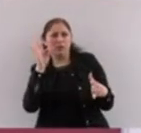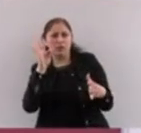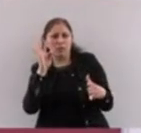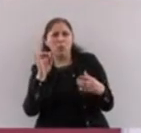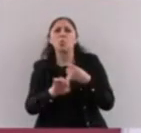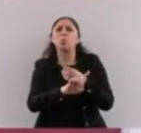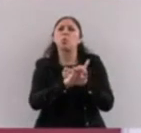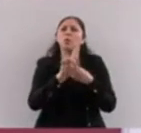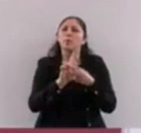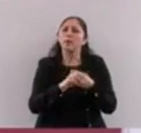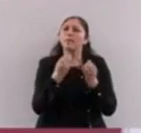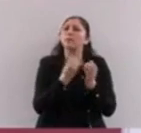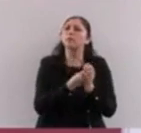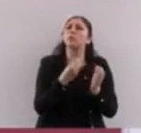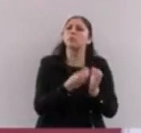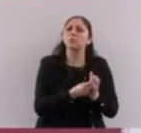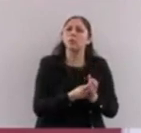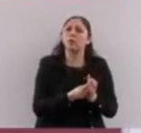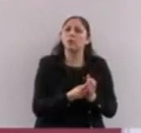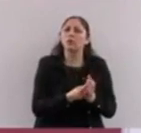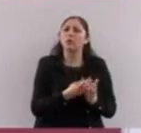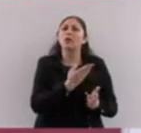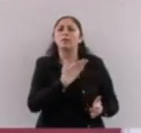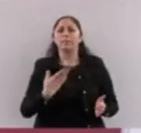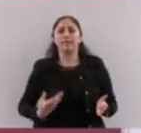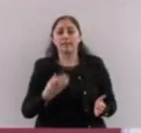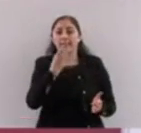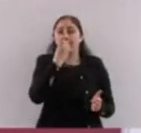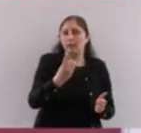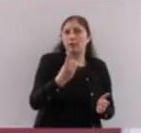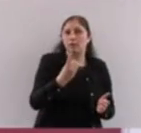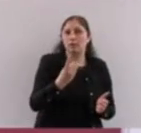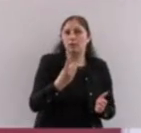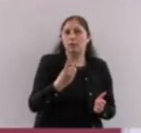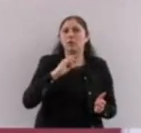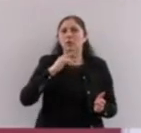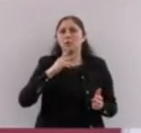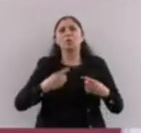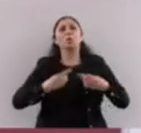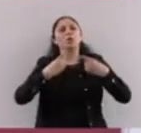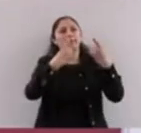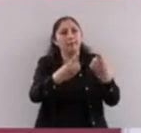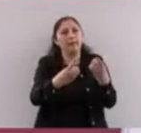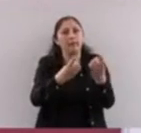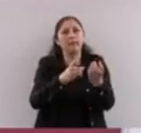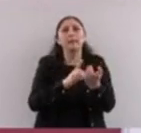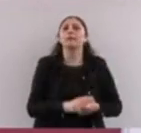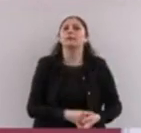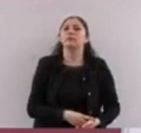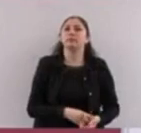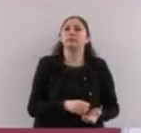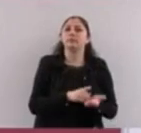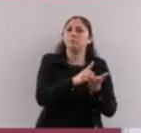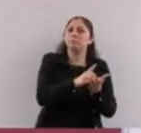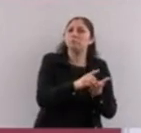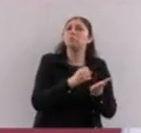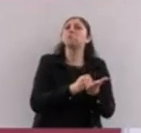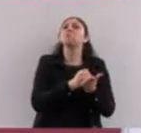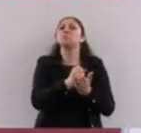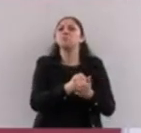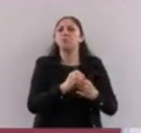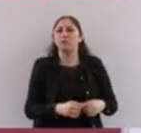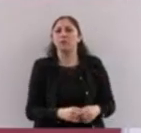práctica. Y dijo, yo mejor les doy el dinero de manera directa, sin intermediarios,